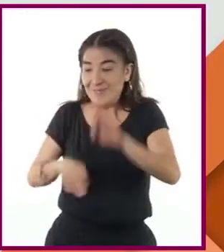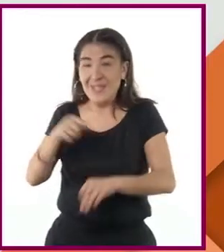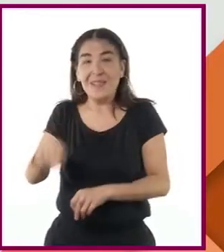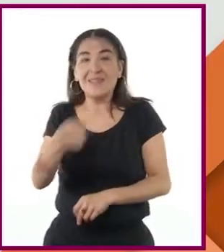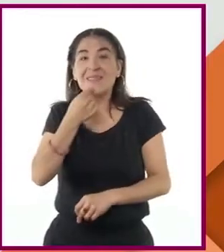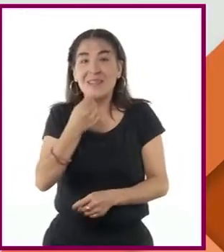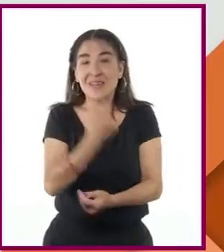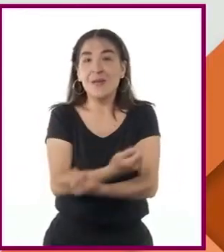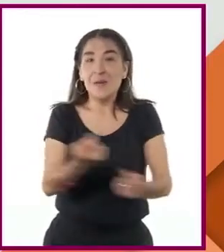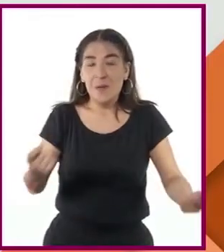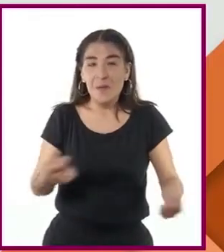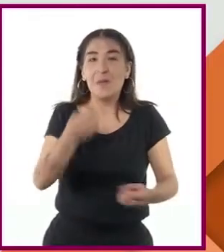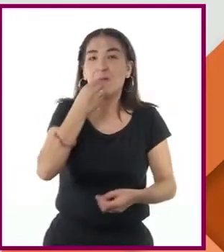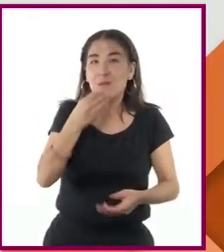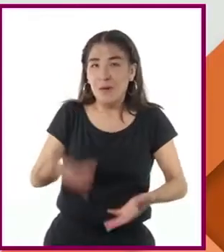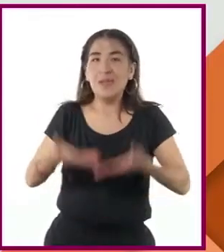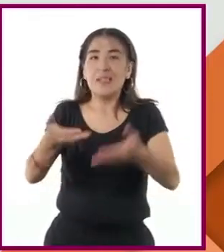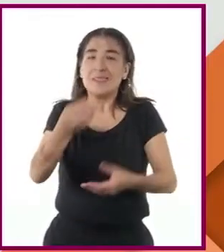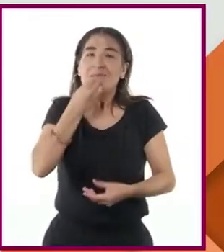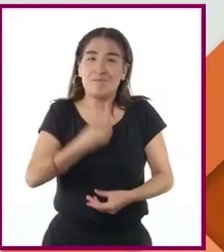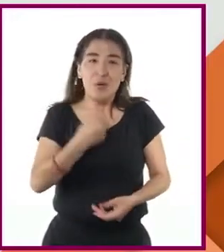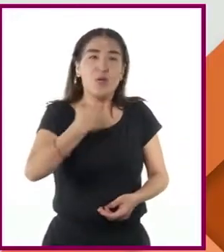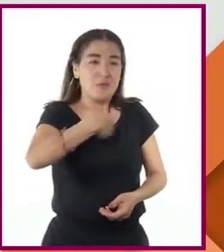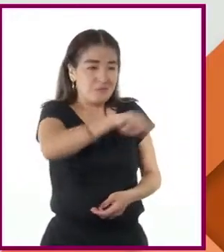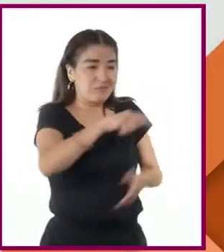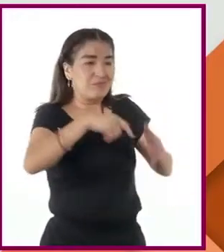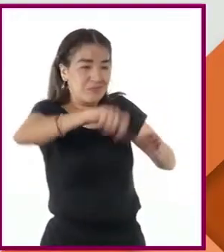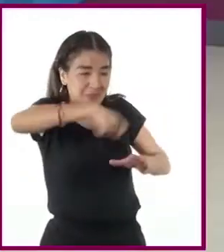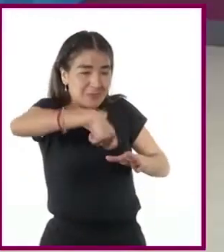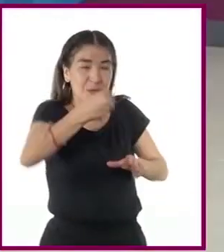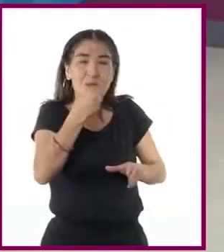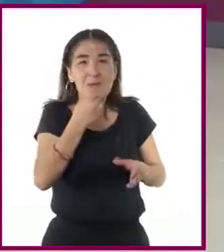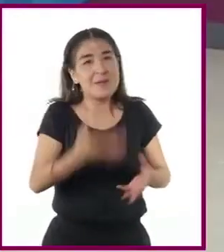rememora. Así que fui y cociné lo que encontré.